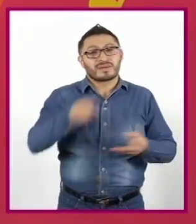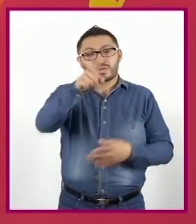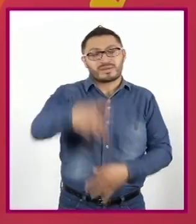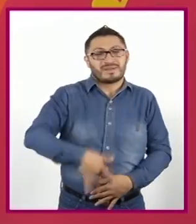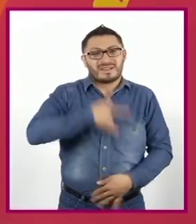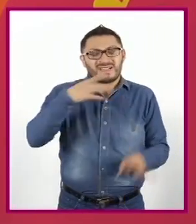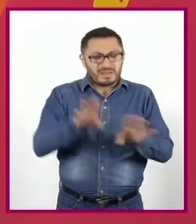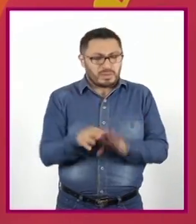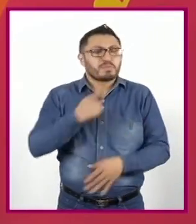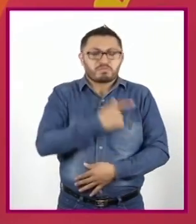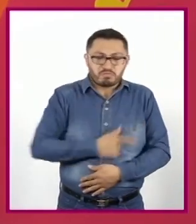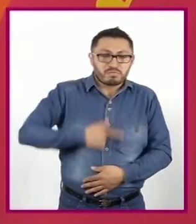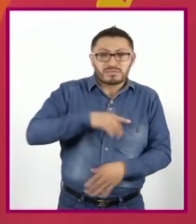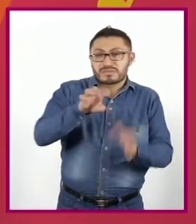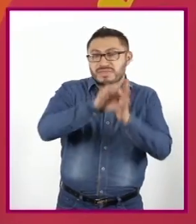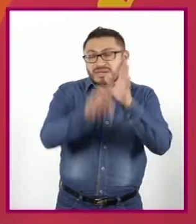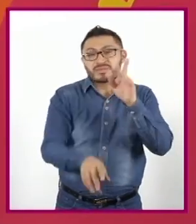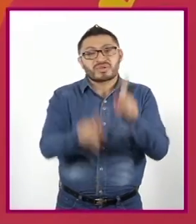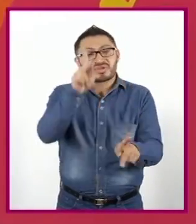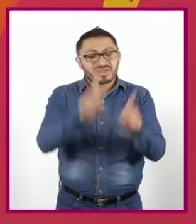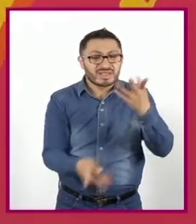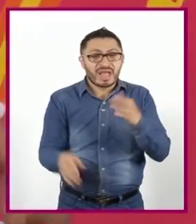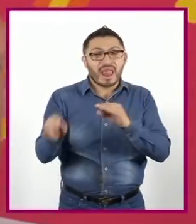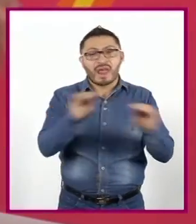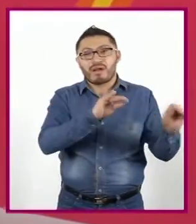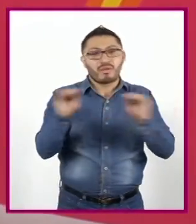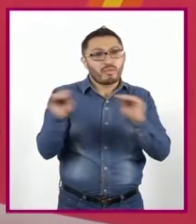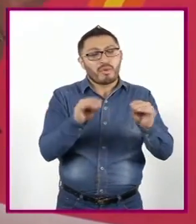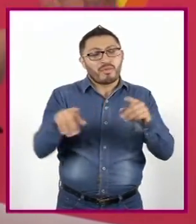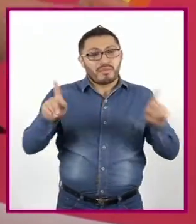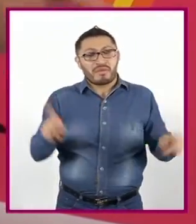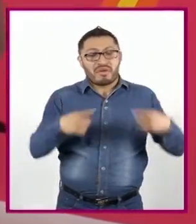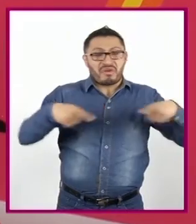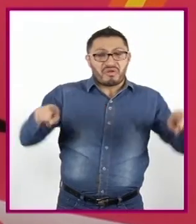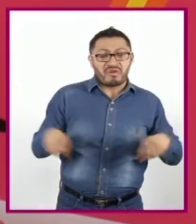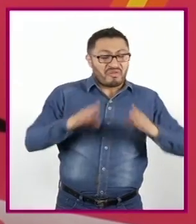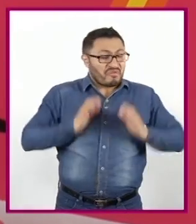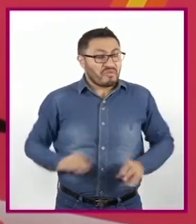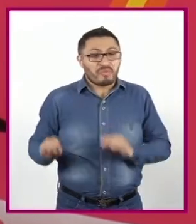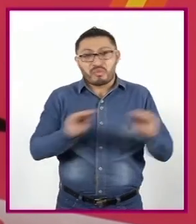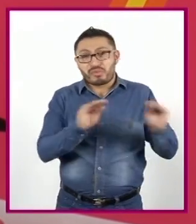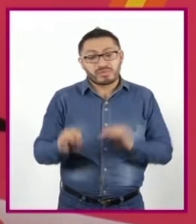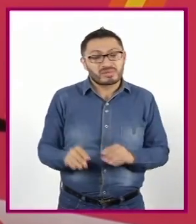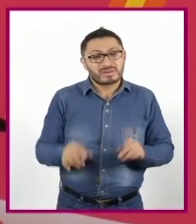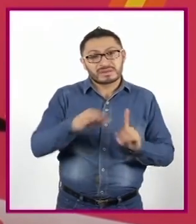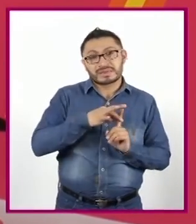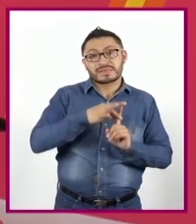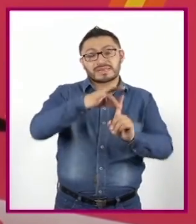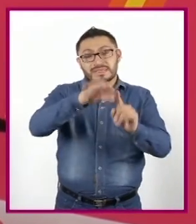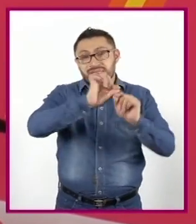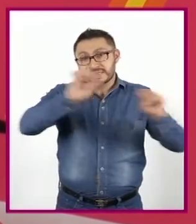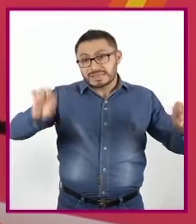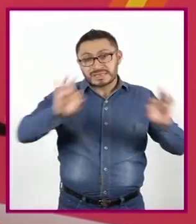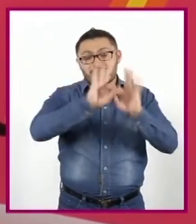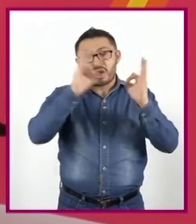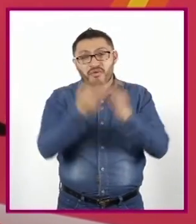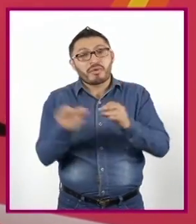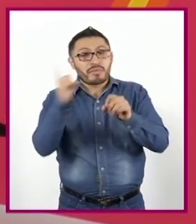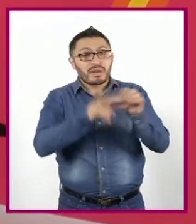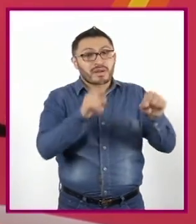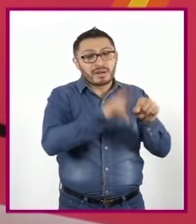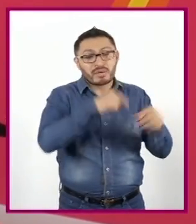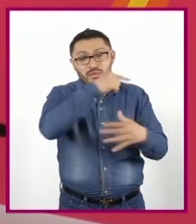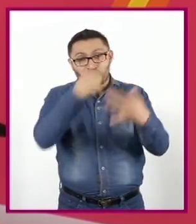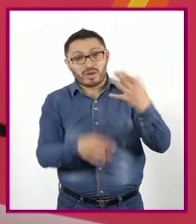sientan Más cómodos Por ejemplo Diálogos Movimientos O ritmos Corporales Líneas Formas Colores